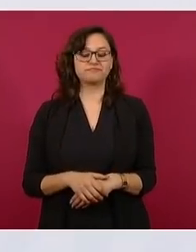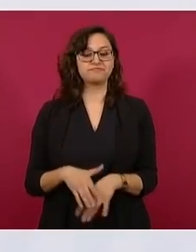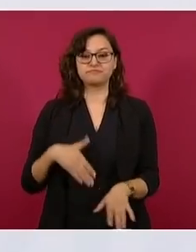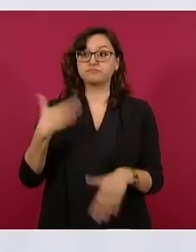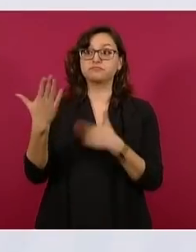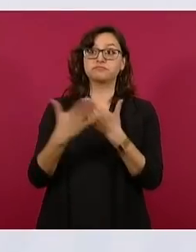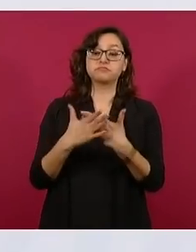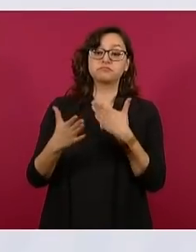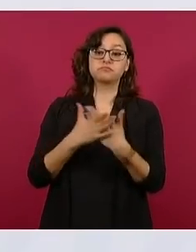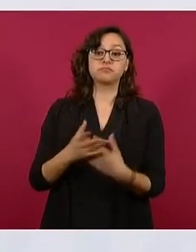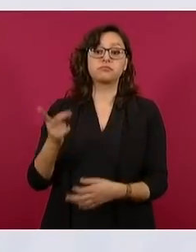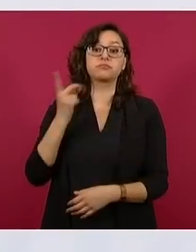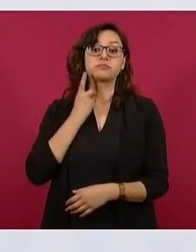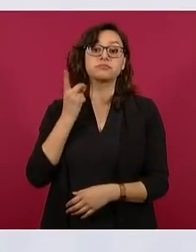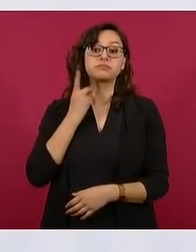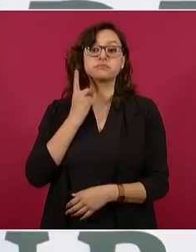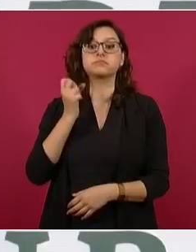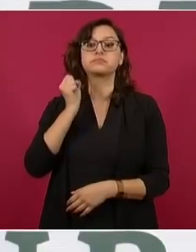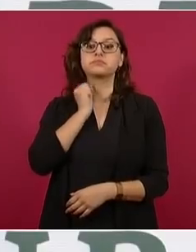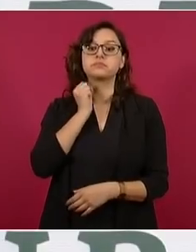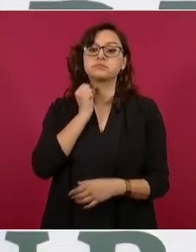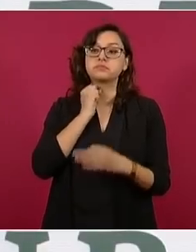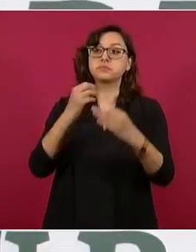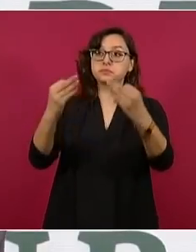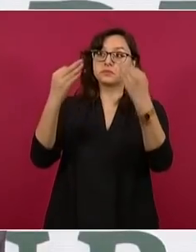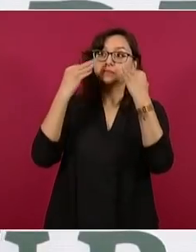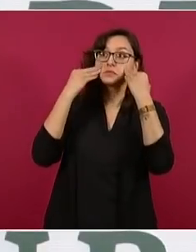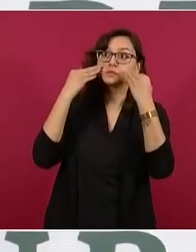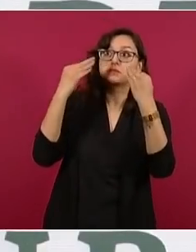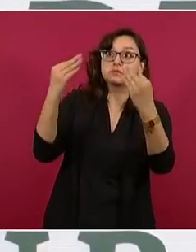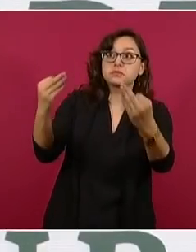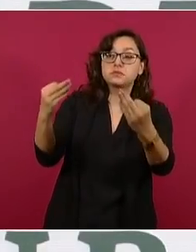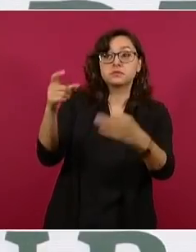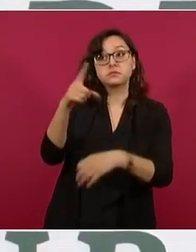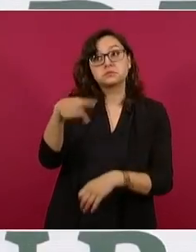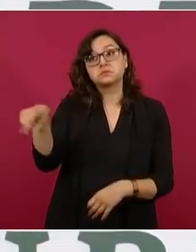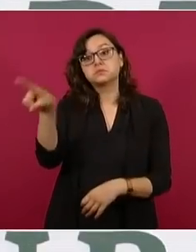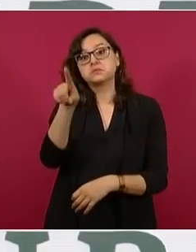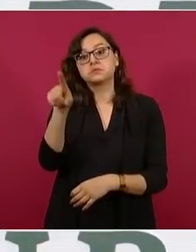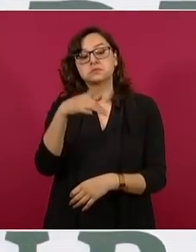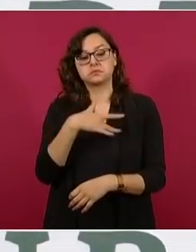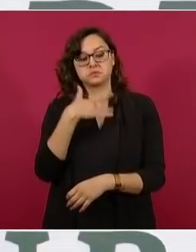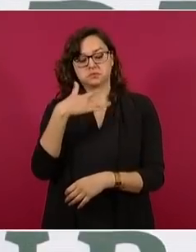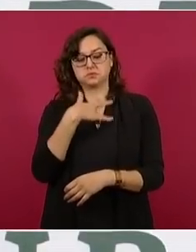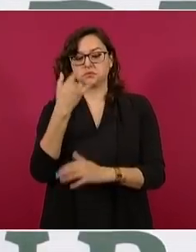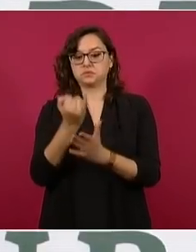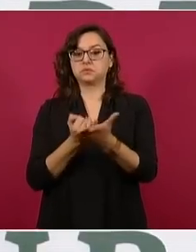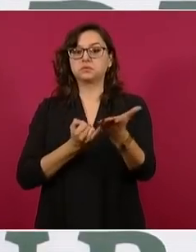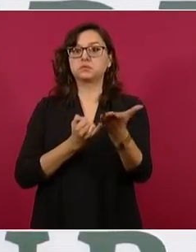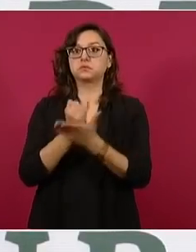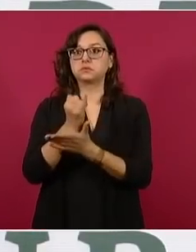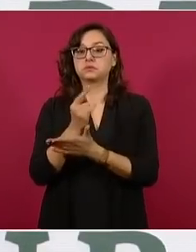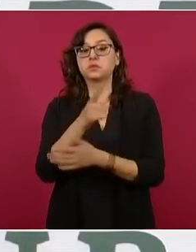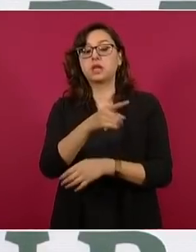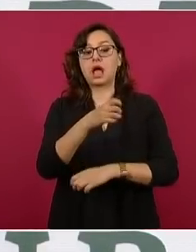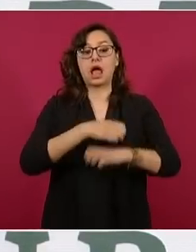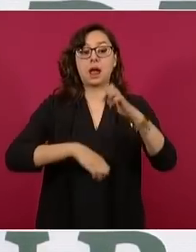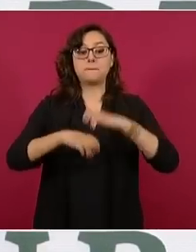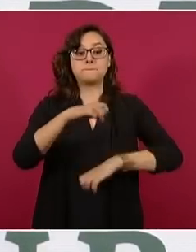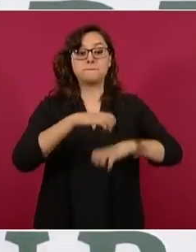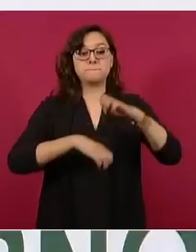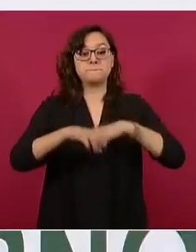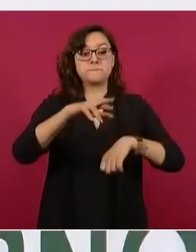decidir si se colocan como defensores de los intereses de las empresas particulares